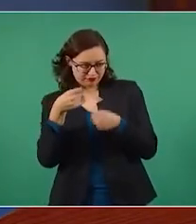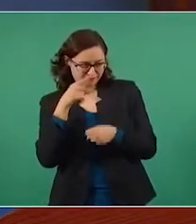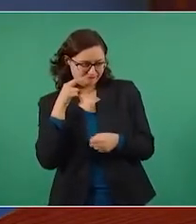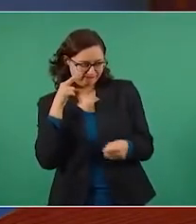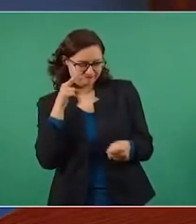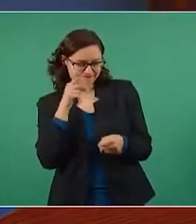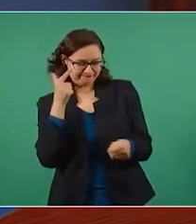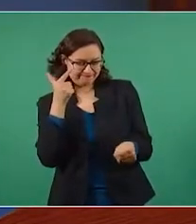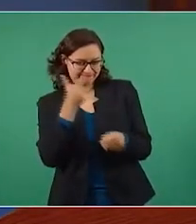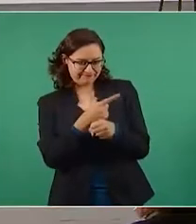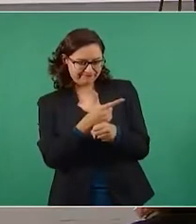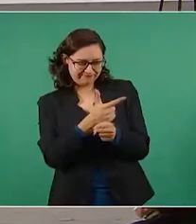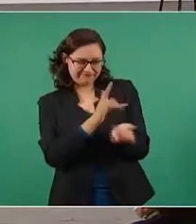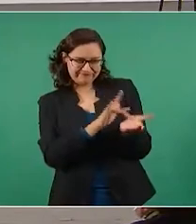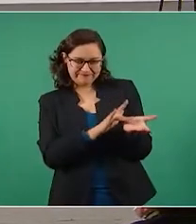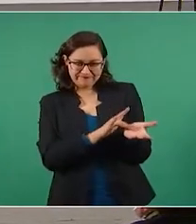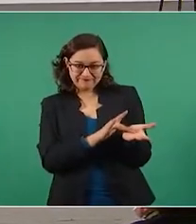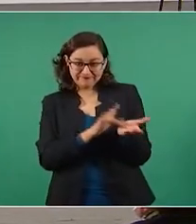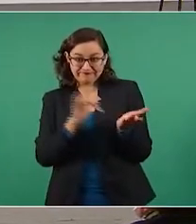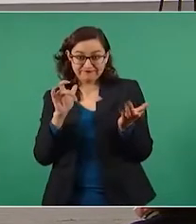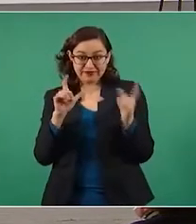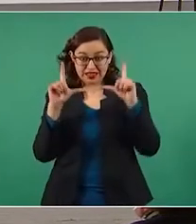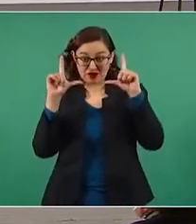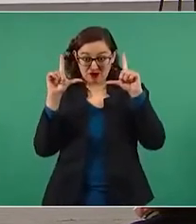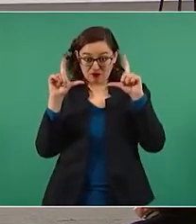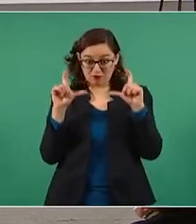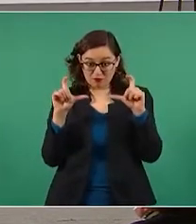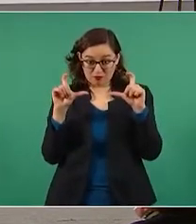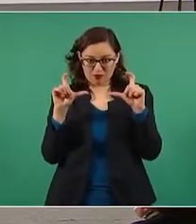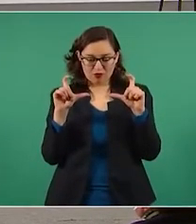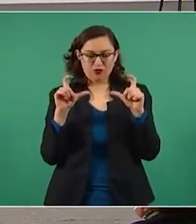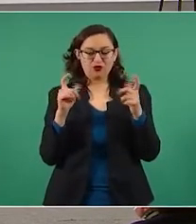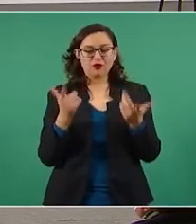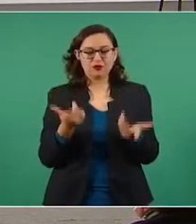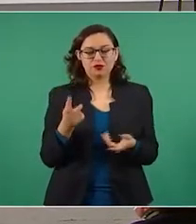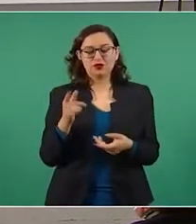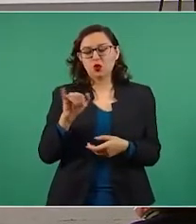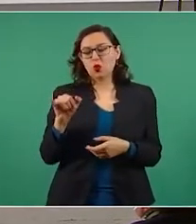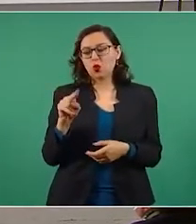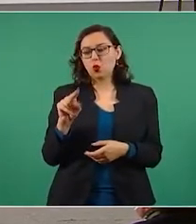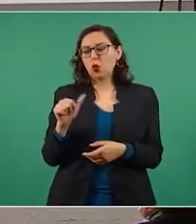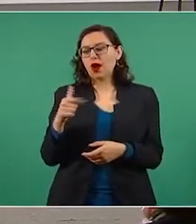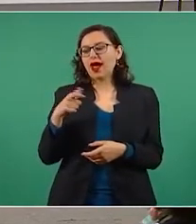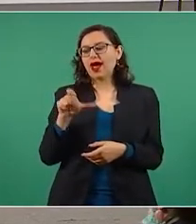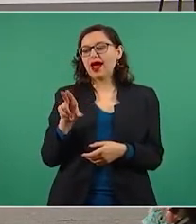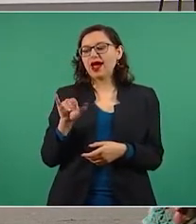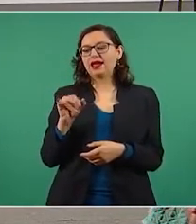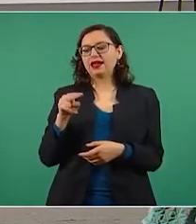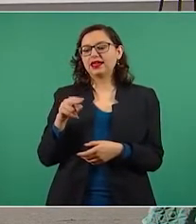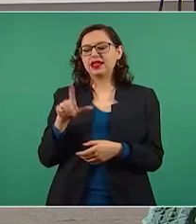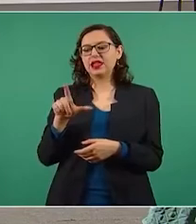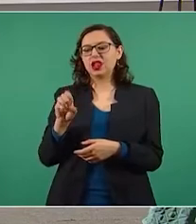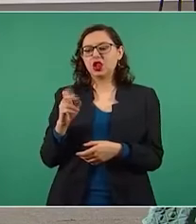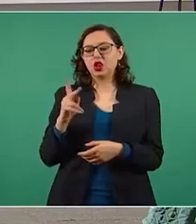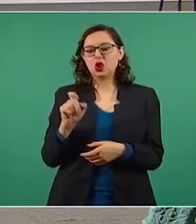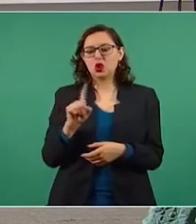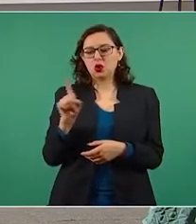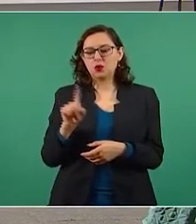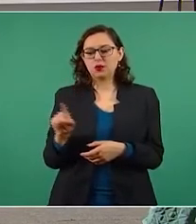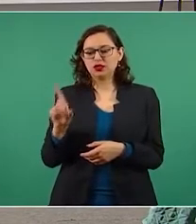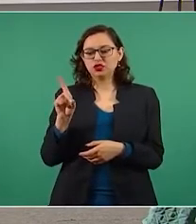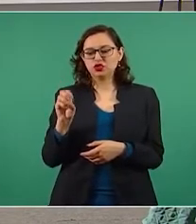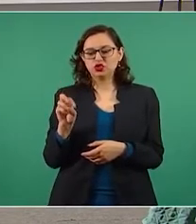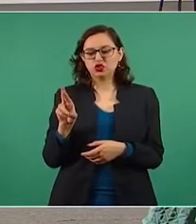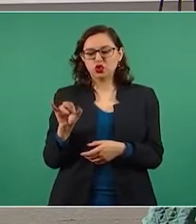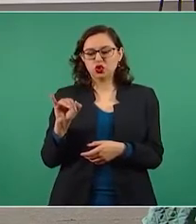Y Joaquín López Dóriga, a quien conocemos por ser un vocero de Televisa